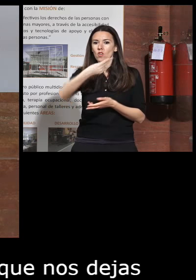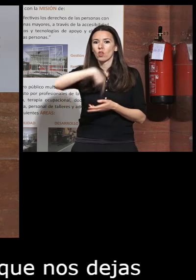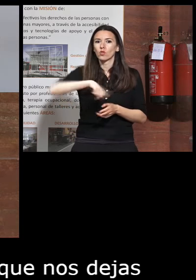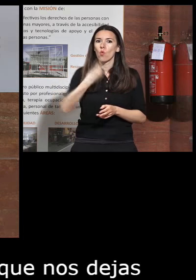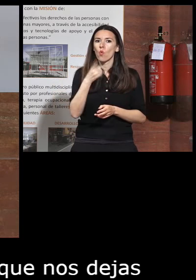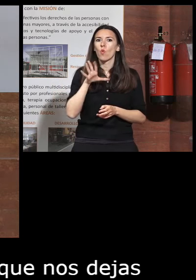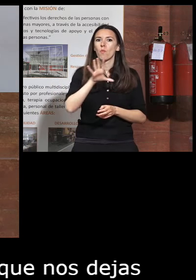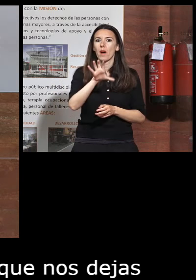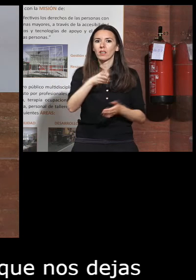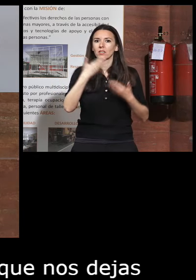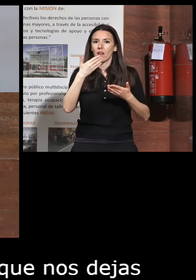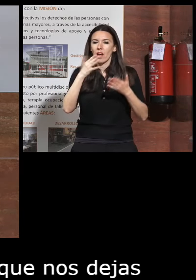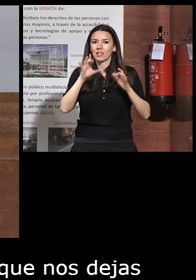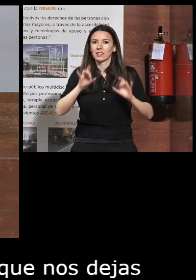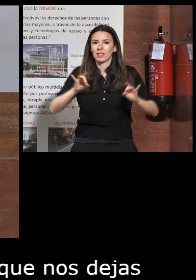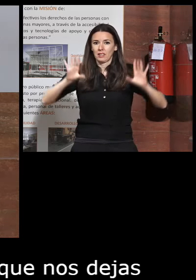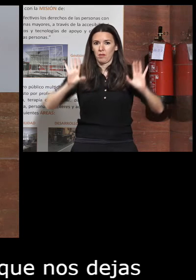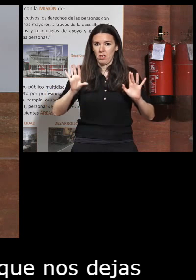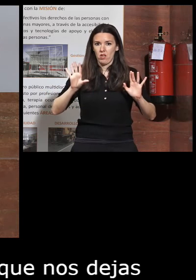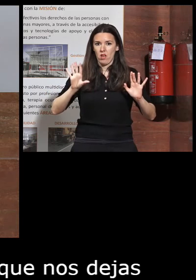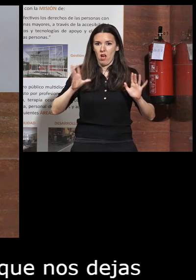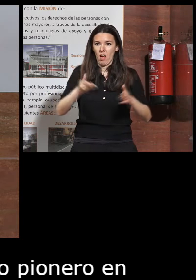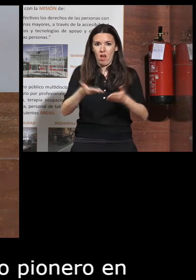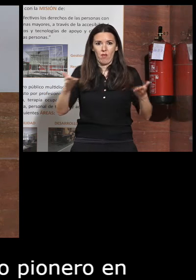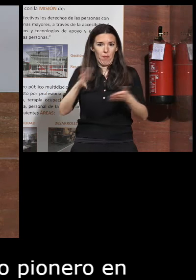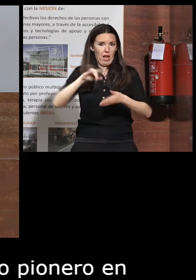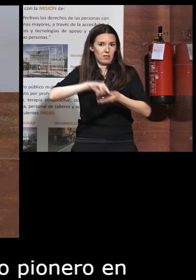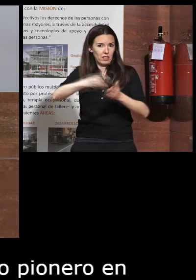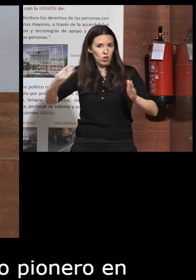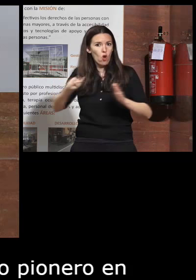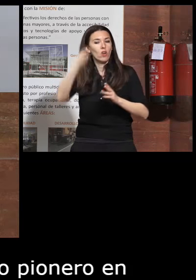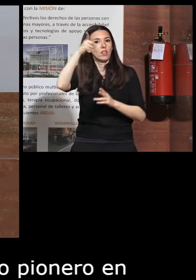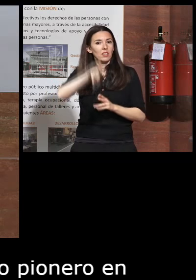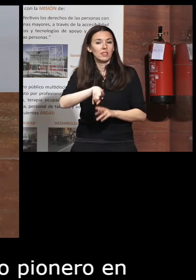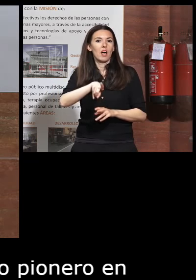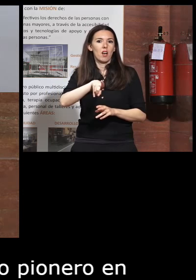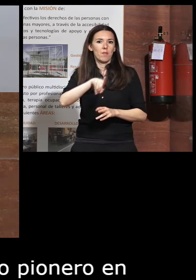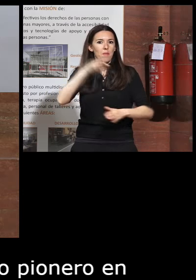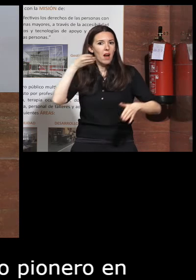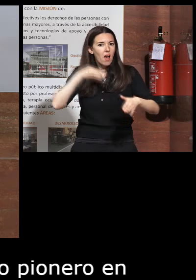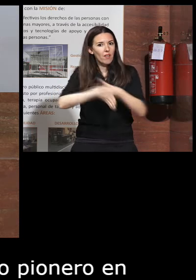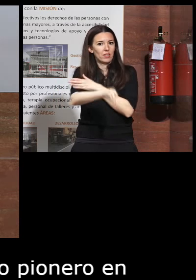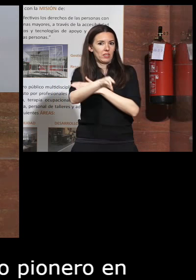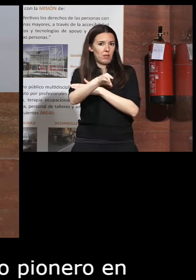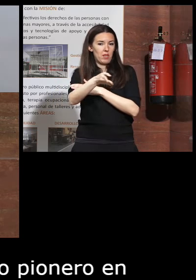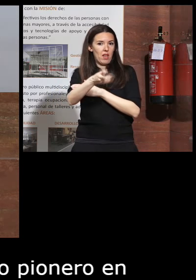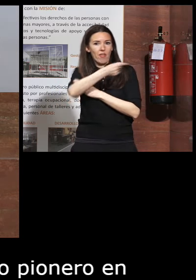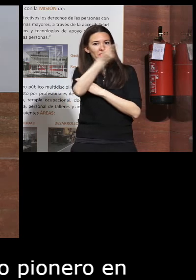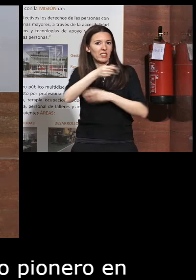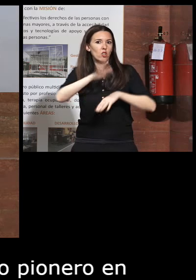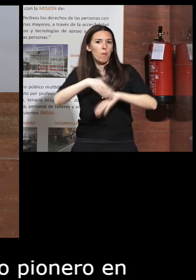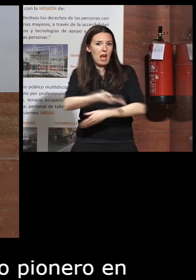país con esta sensibilidad hacia lo tecnológico y hacia la accesibilidad y ese diseño para todos